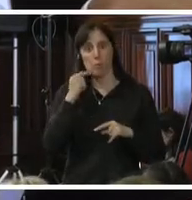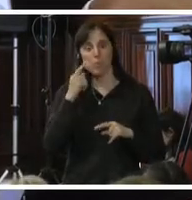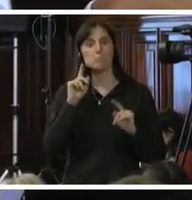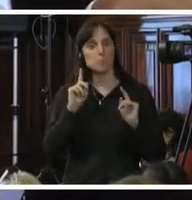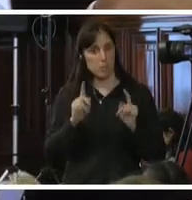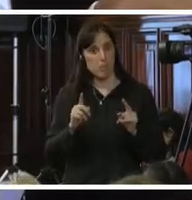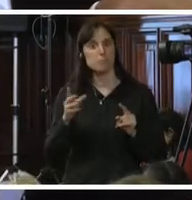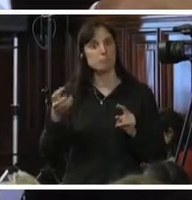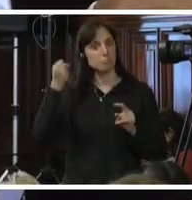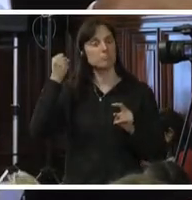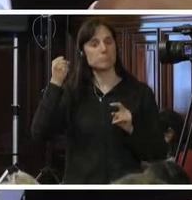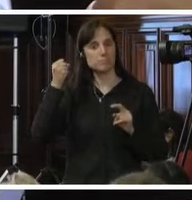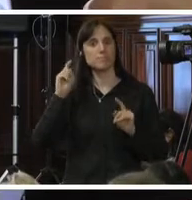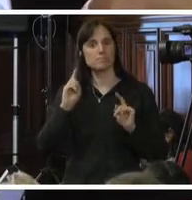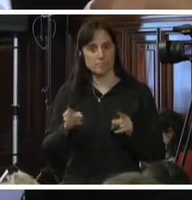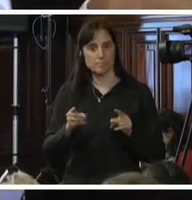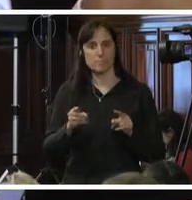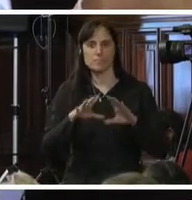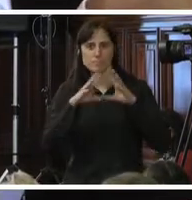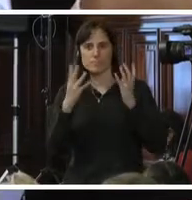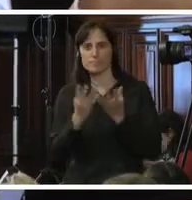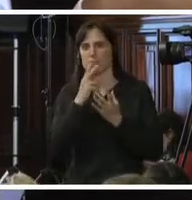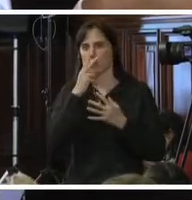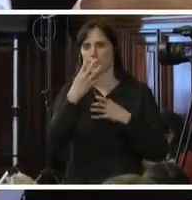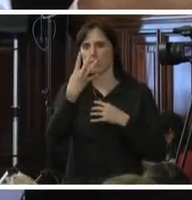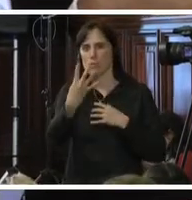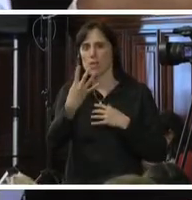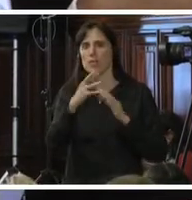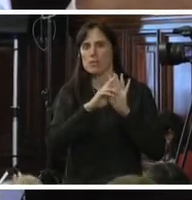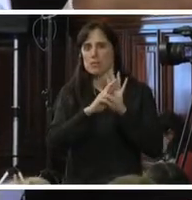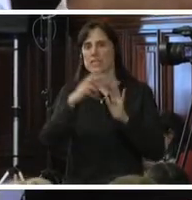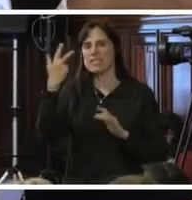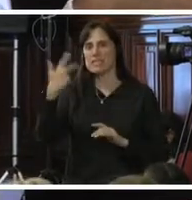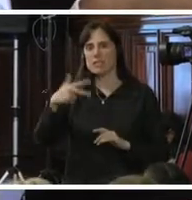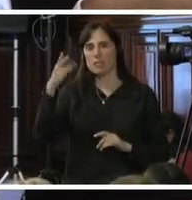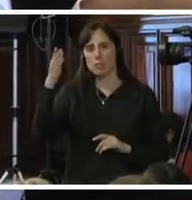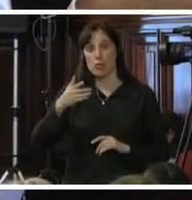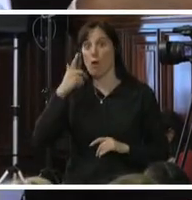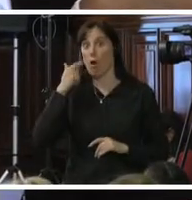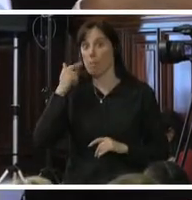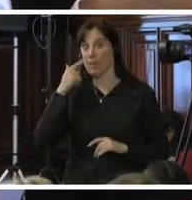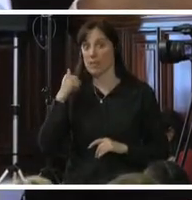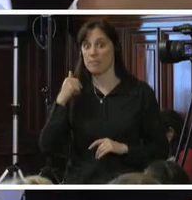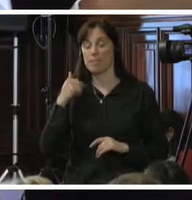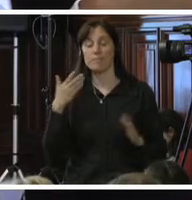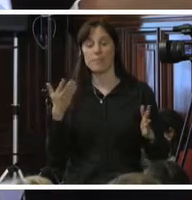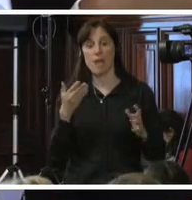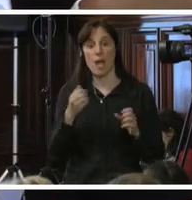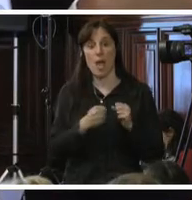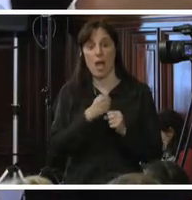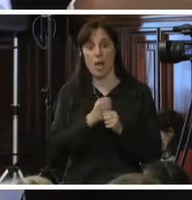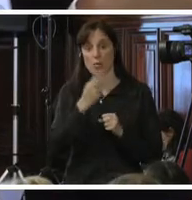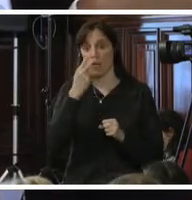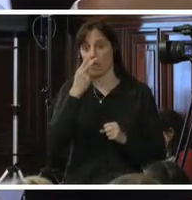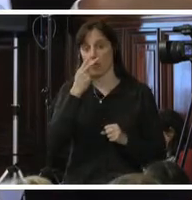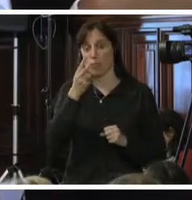vital son rescatados. A nivel global, en 2004 representaban el 13% de los casos identificados, para el año 2014